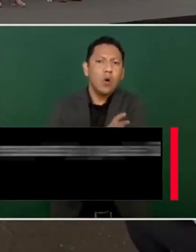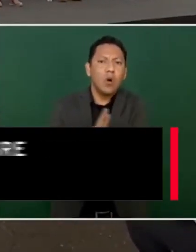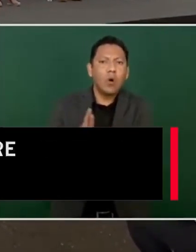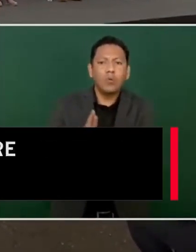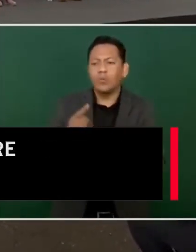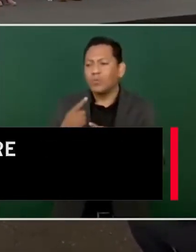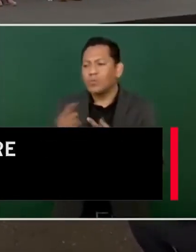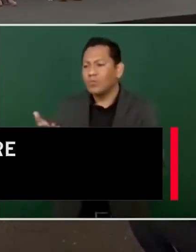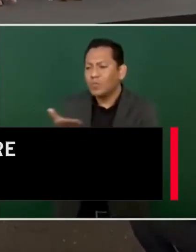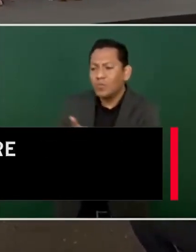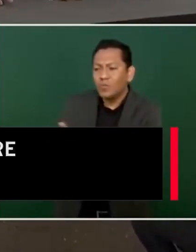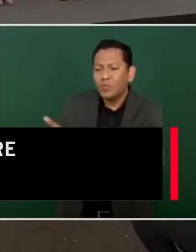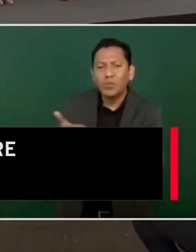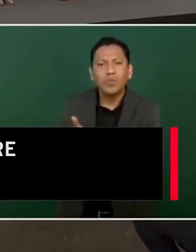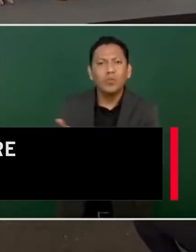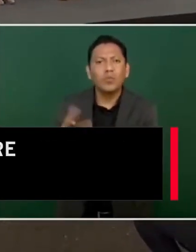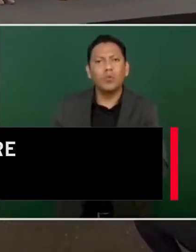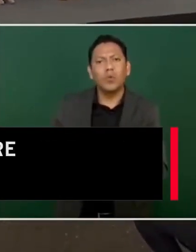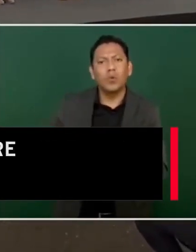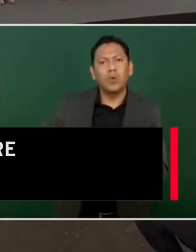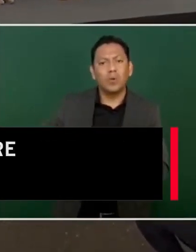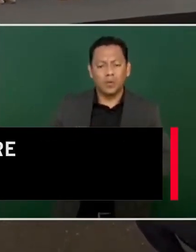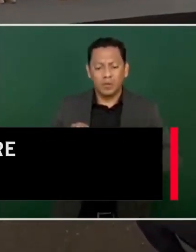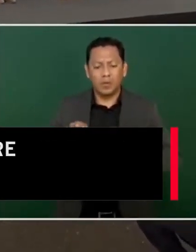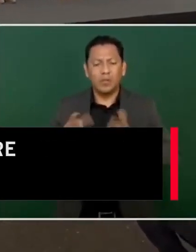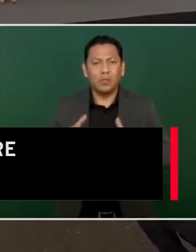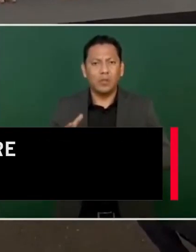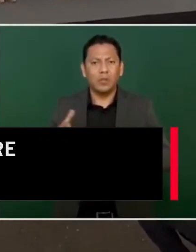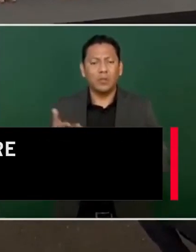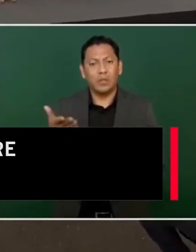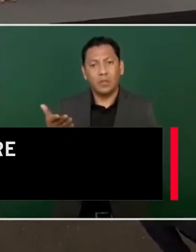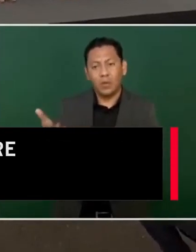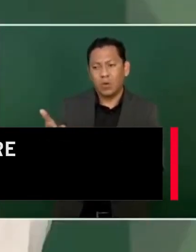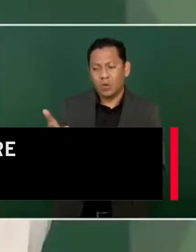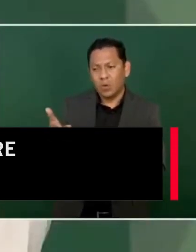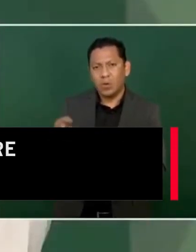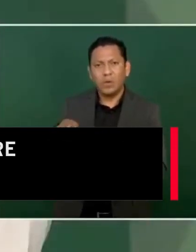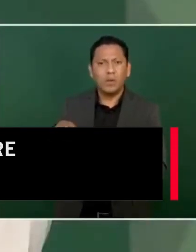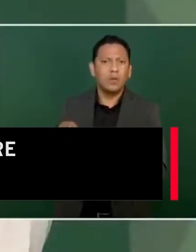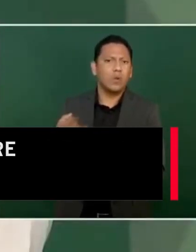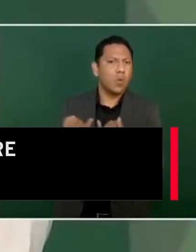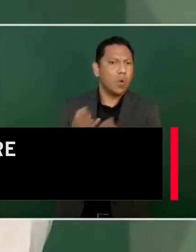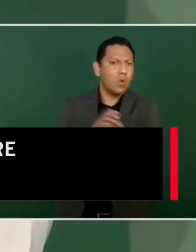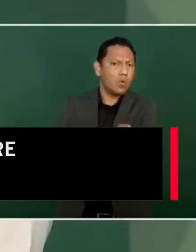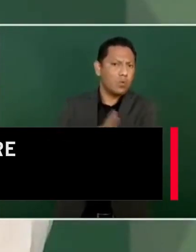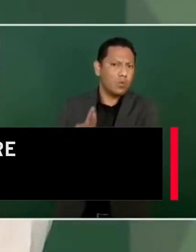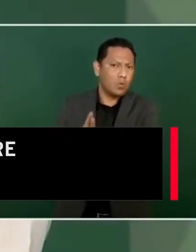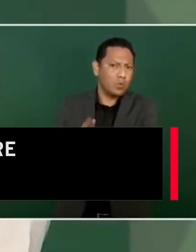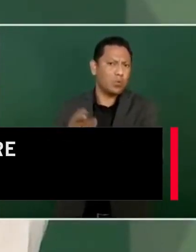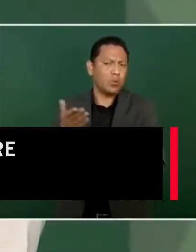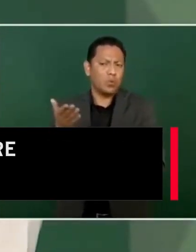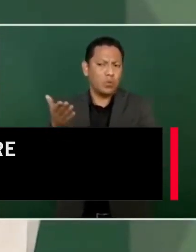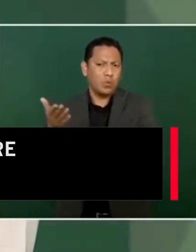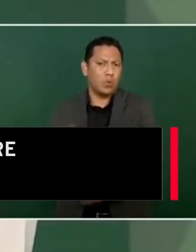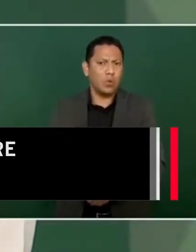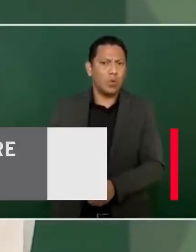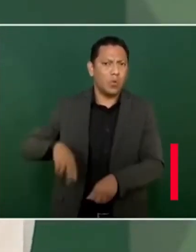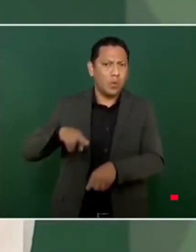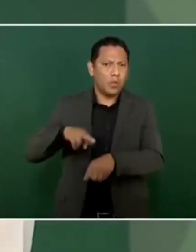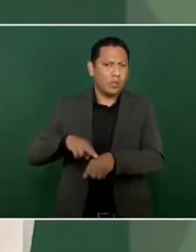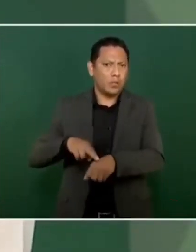mandatario federal Confirmó Que fue él Quien redactó La respuesta De la cual La Secretaría De Relaciones Exteriores No tuvo